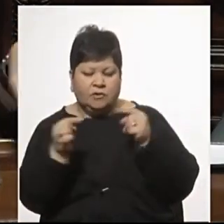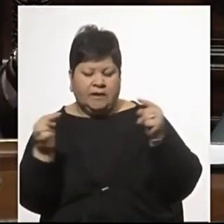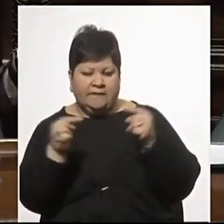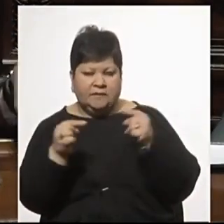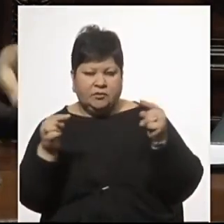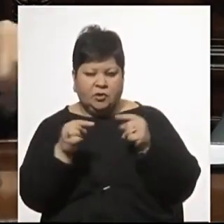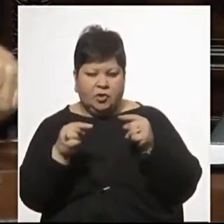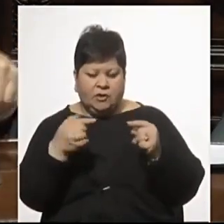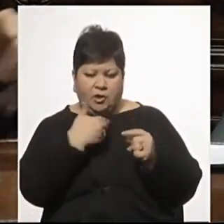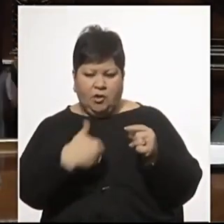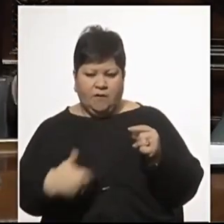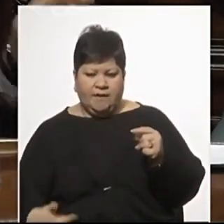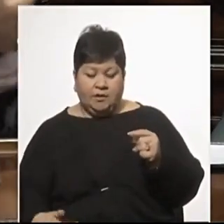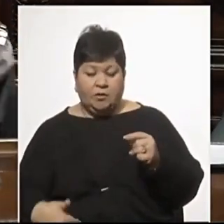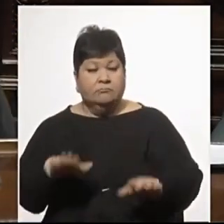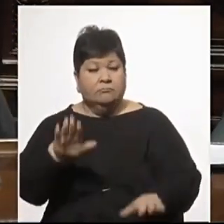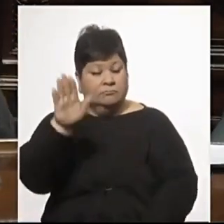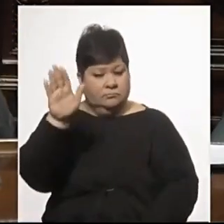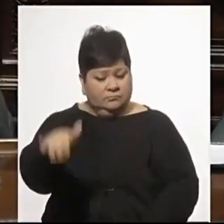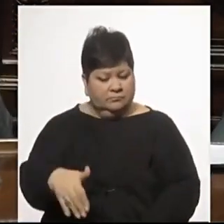nuestro gobierno, me llamó Pepe.